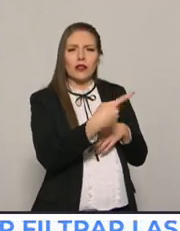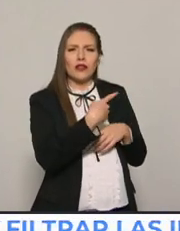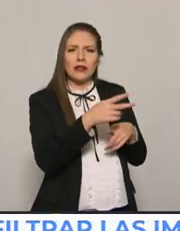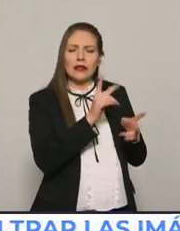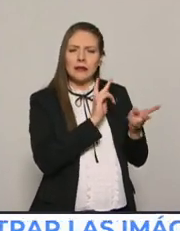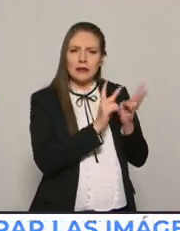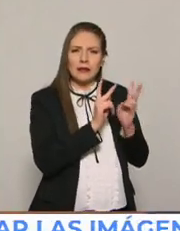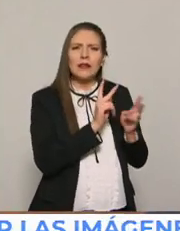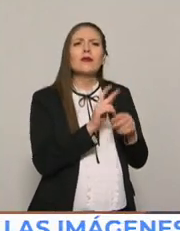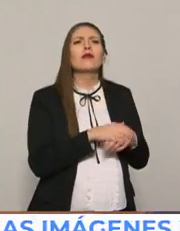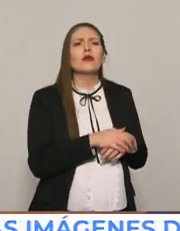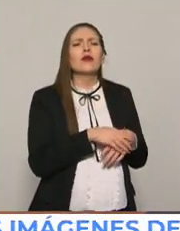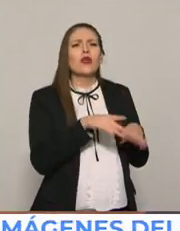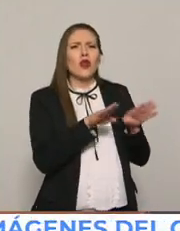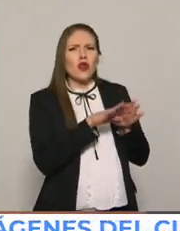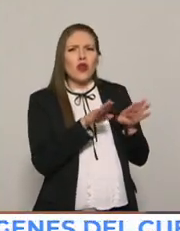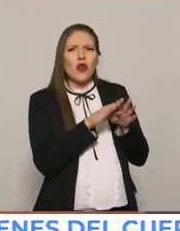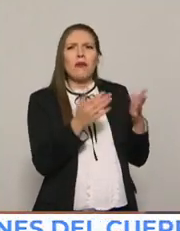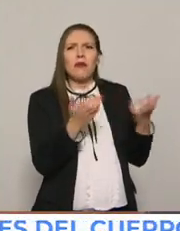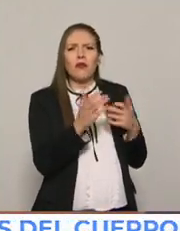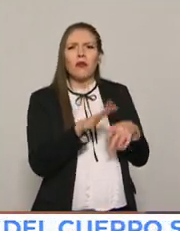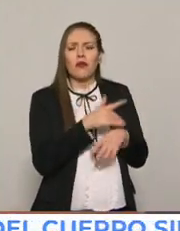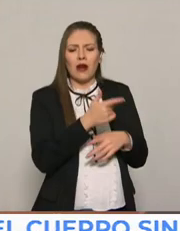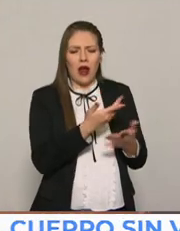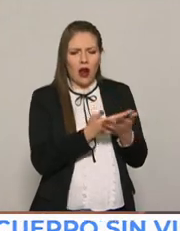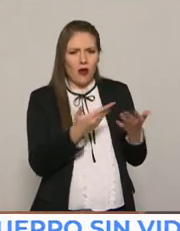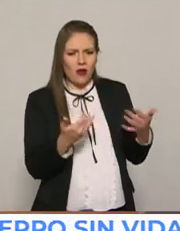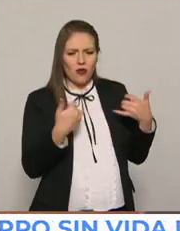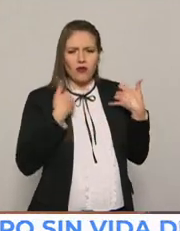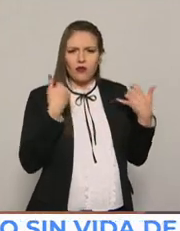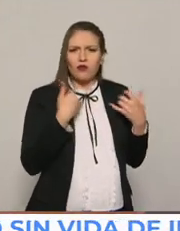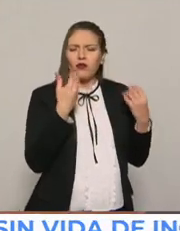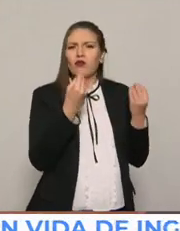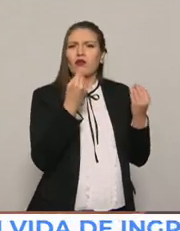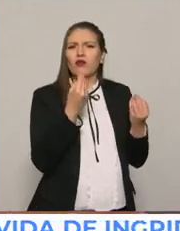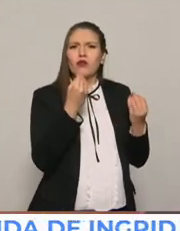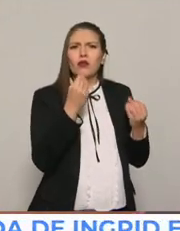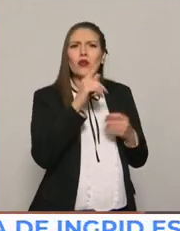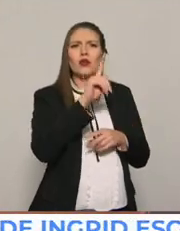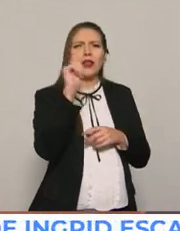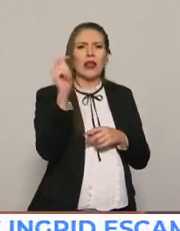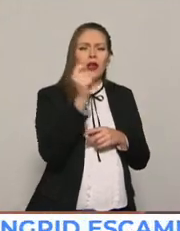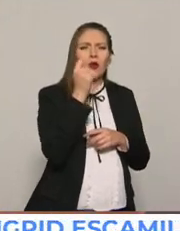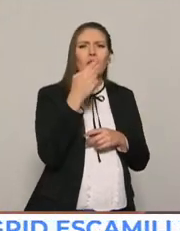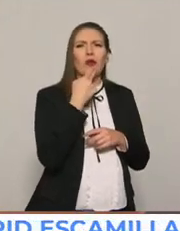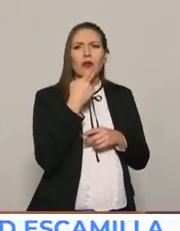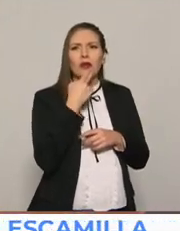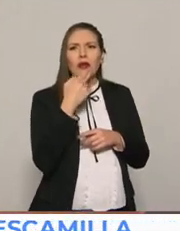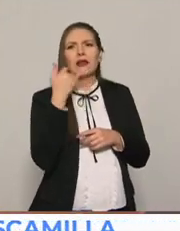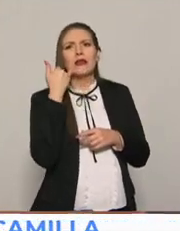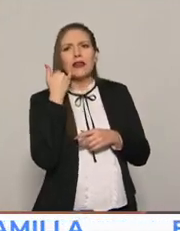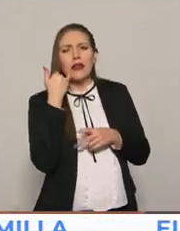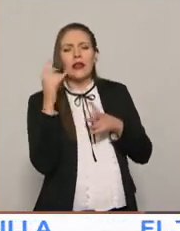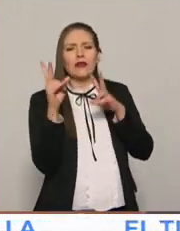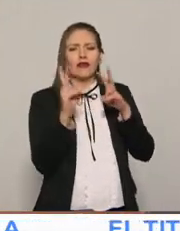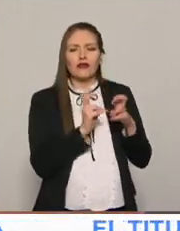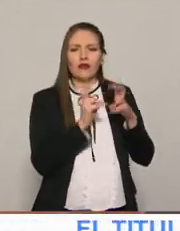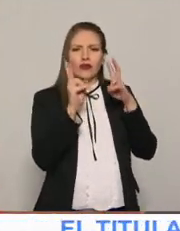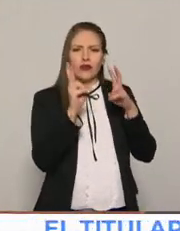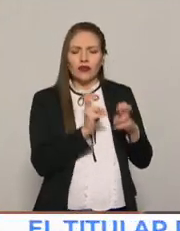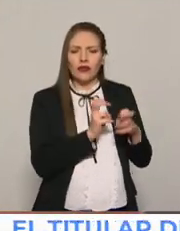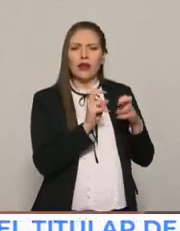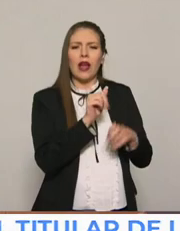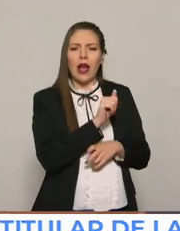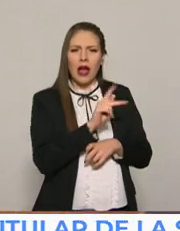realidad es que los niños y los jóvenes están inmersos en este mundo de la tecnología, manejan teléfonos celulares, los utilizan para bajar aplicaciones, para eso se les proporciona.